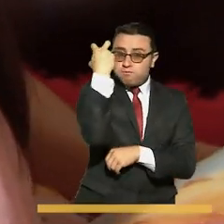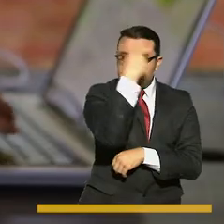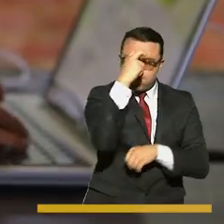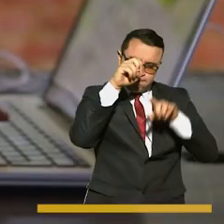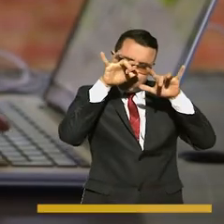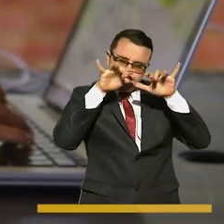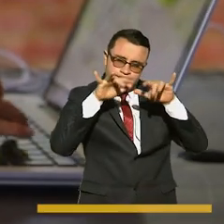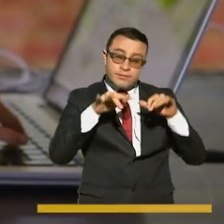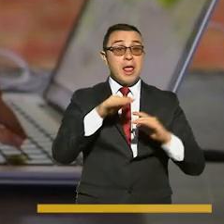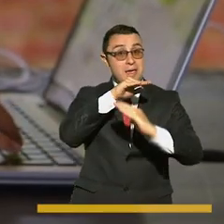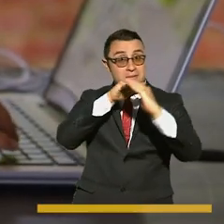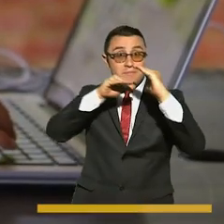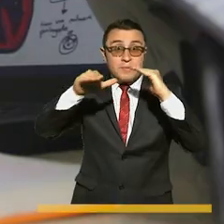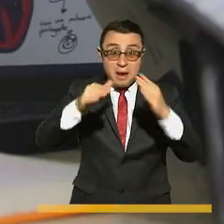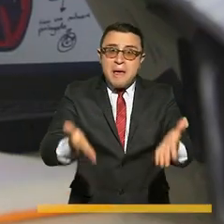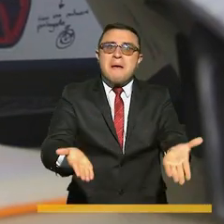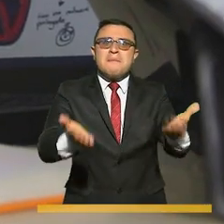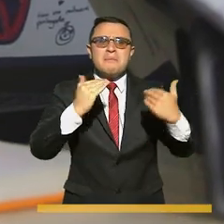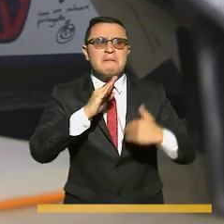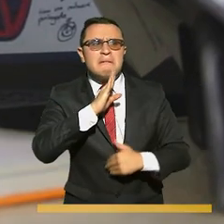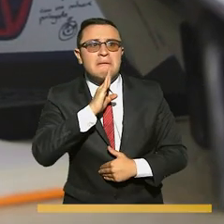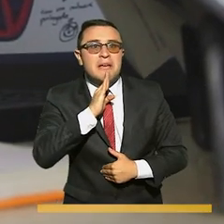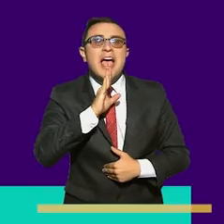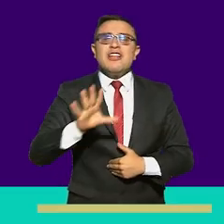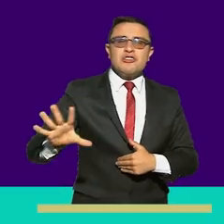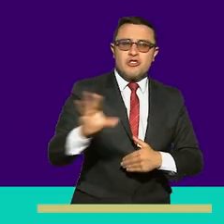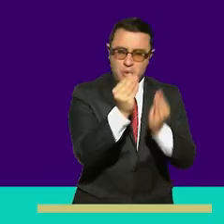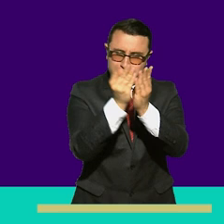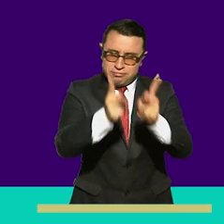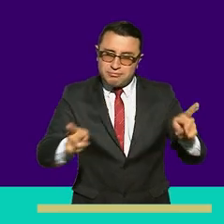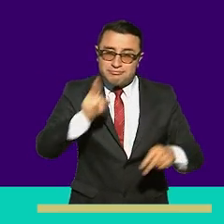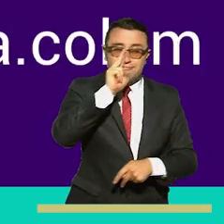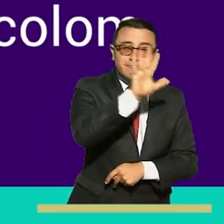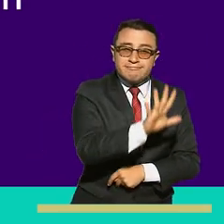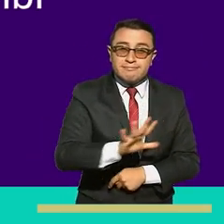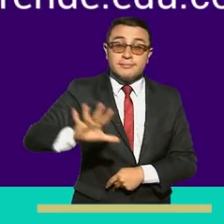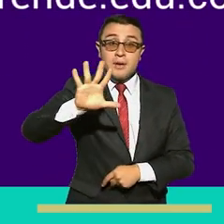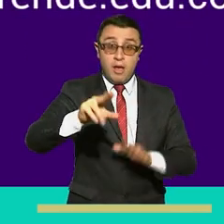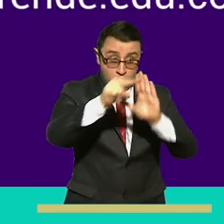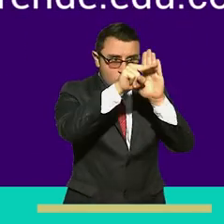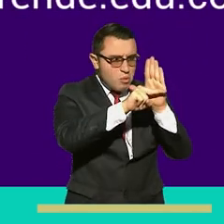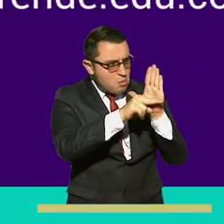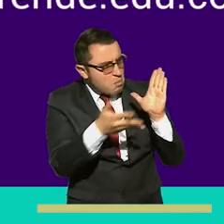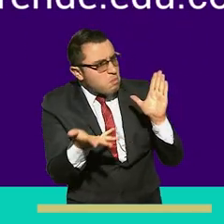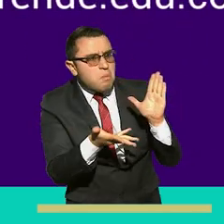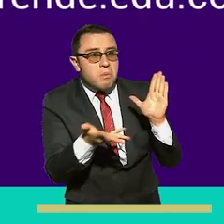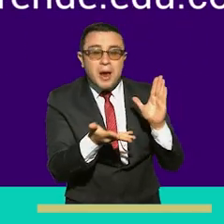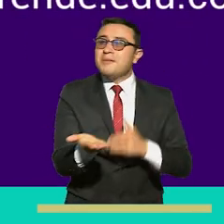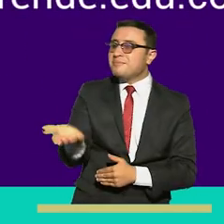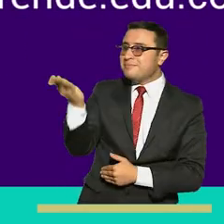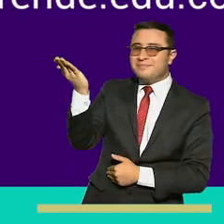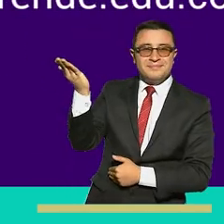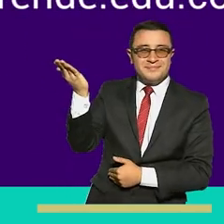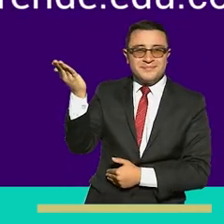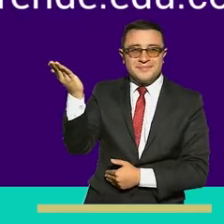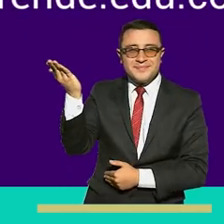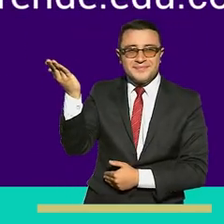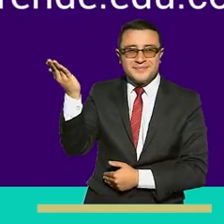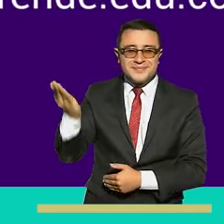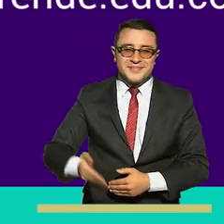para la comunidad educativa de todo el territorio nacional Consulta las bases en www.concursonacionaldeescritura